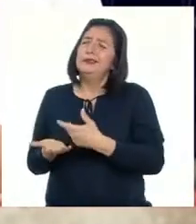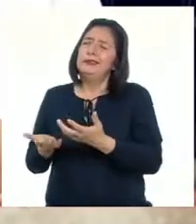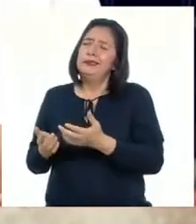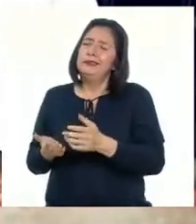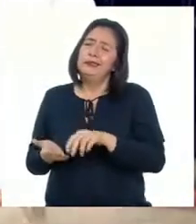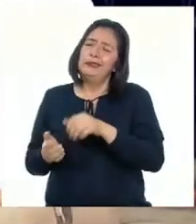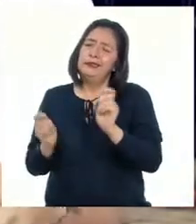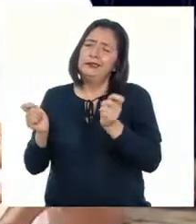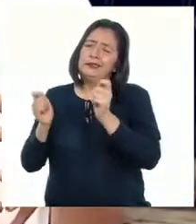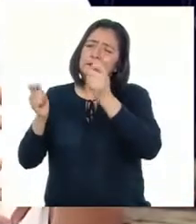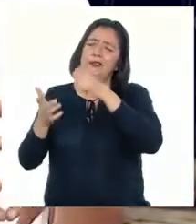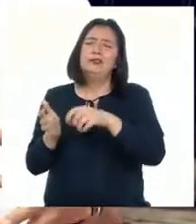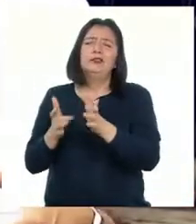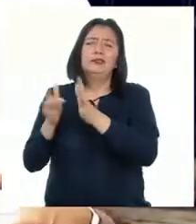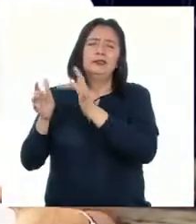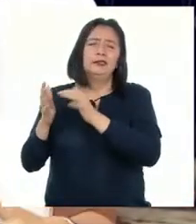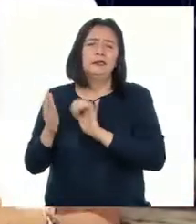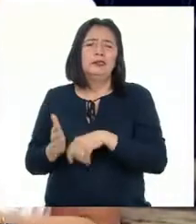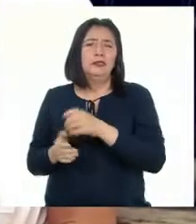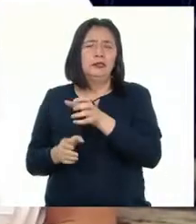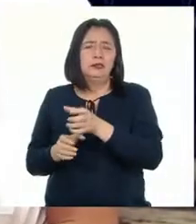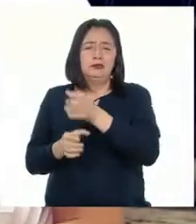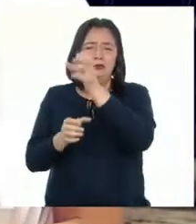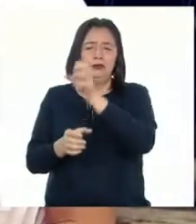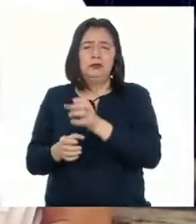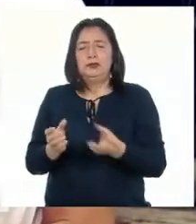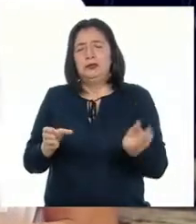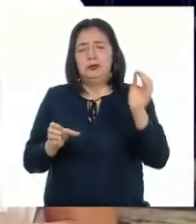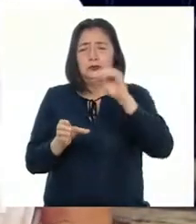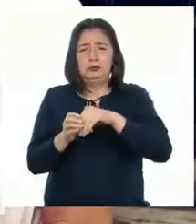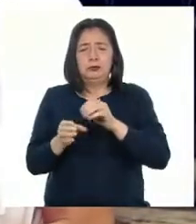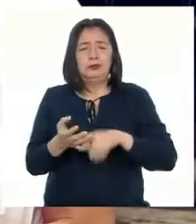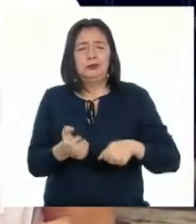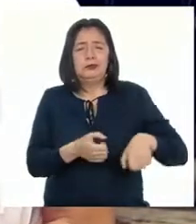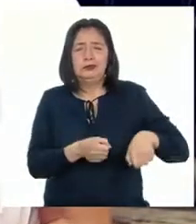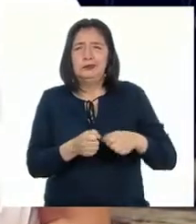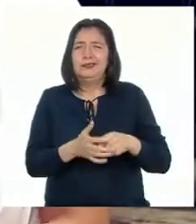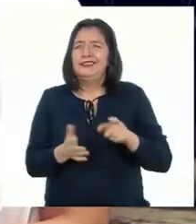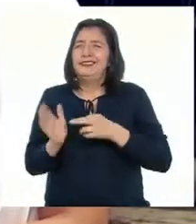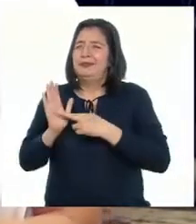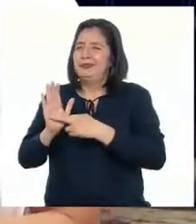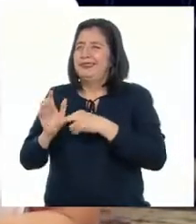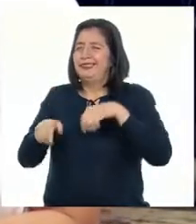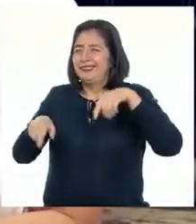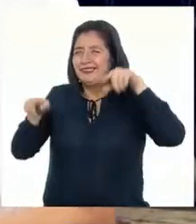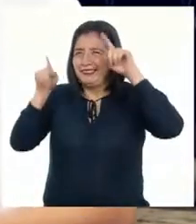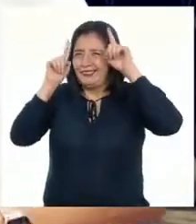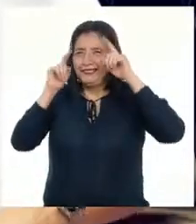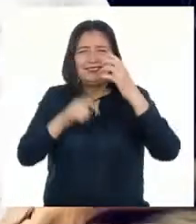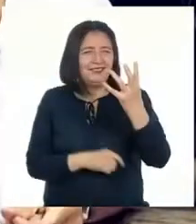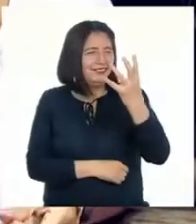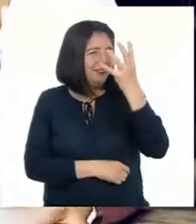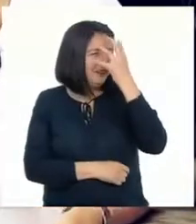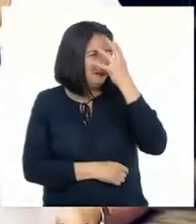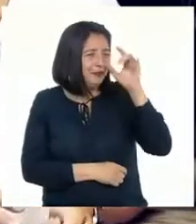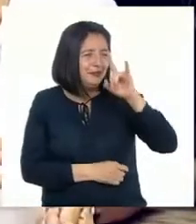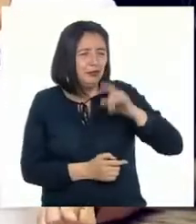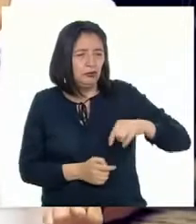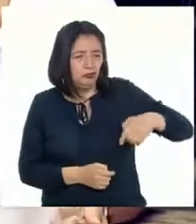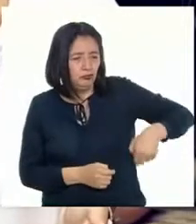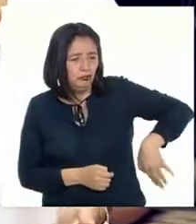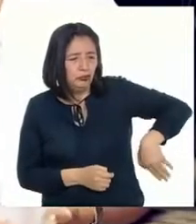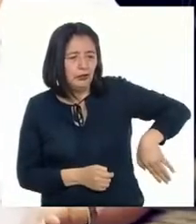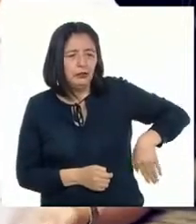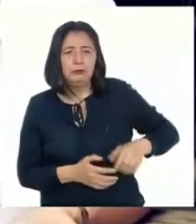Christi Y se incorpora al carnaval Representa a traviesos diablitos que usando máscaras, rabos